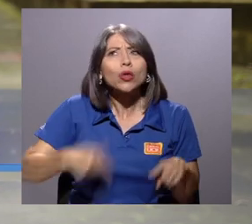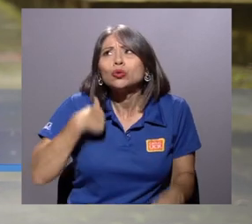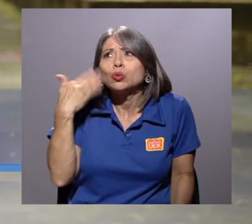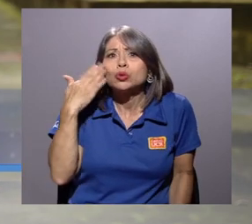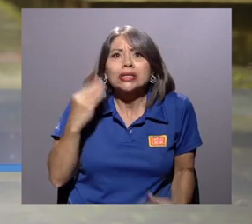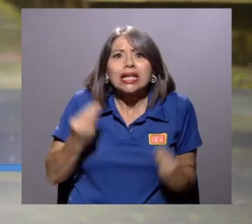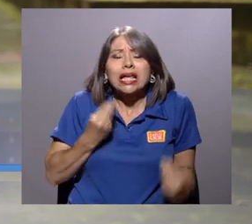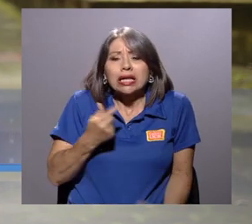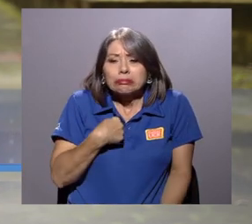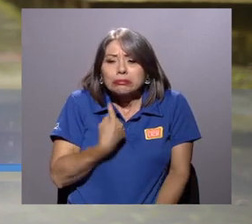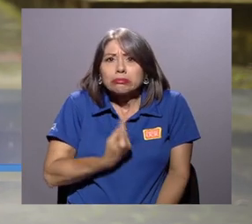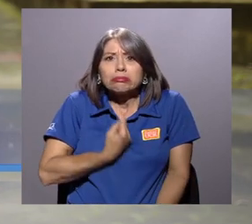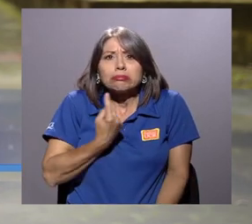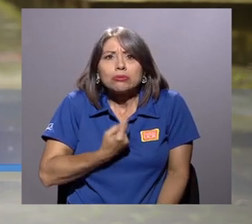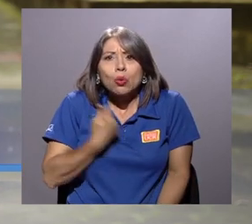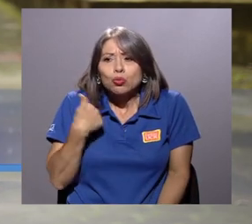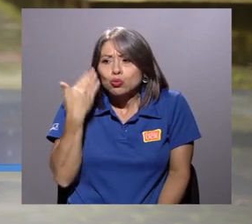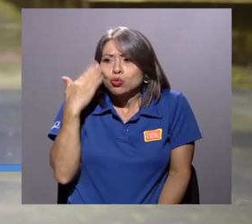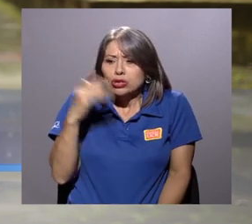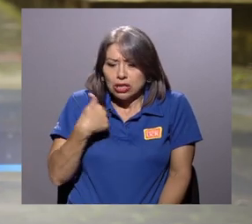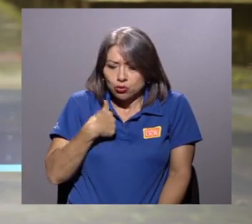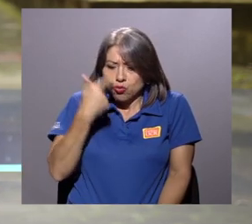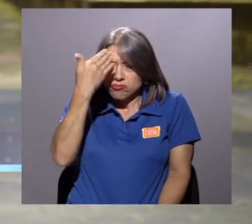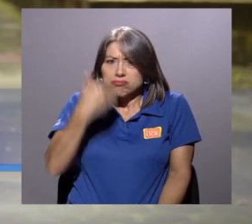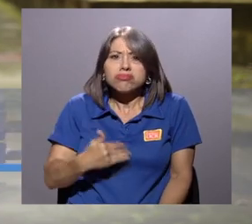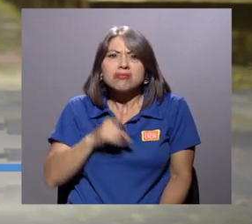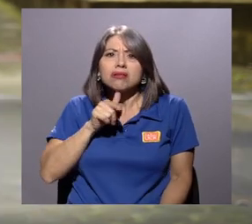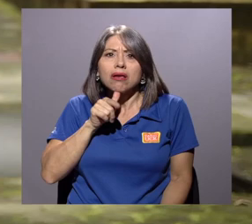uno está tan solo, uno no sabe quién es.